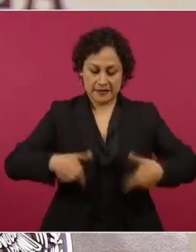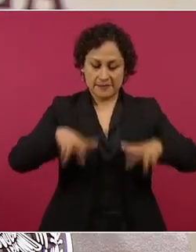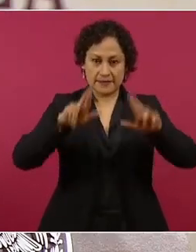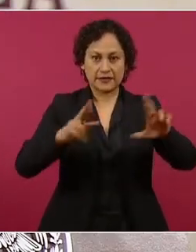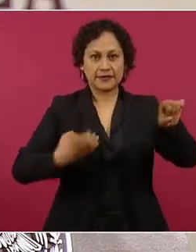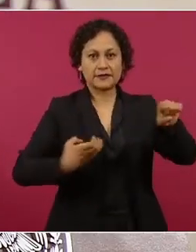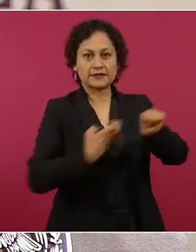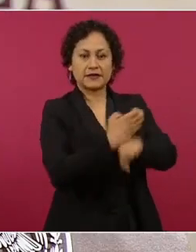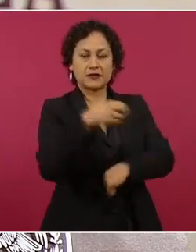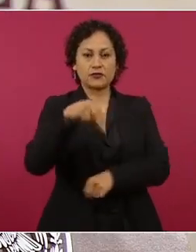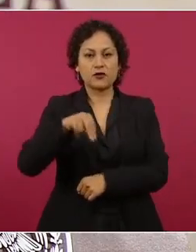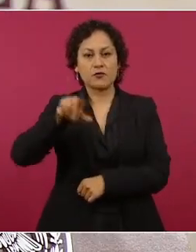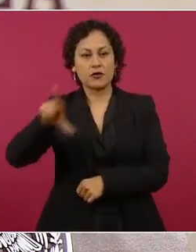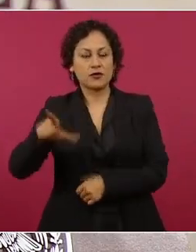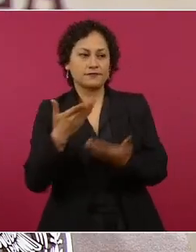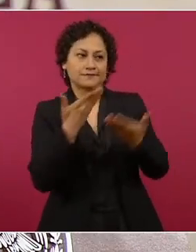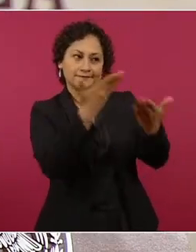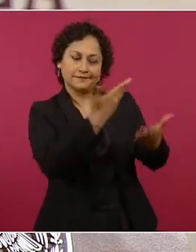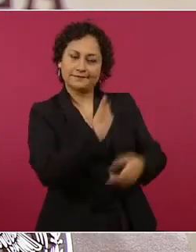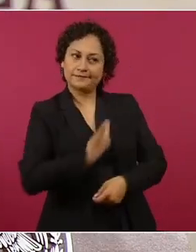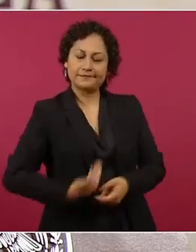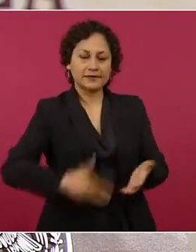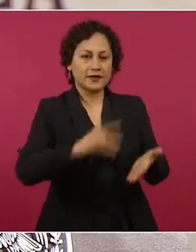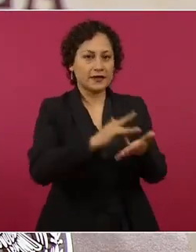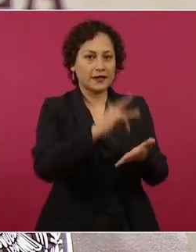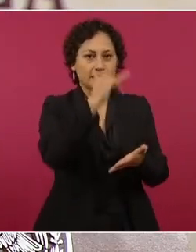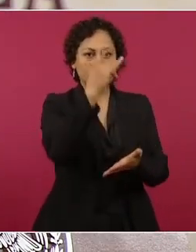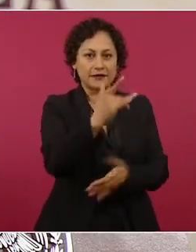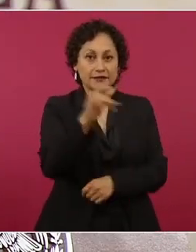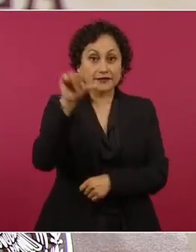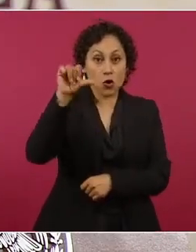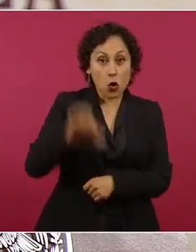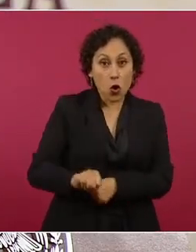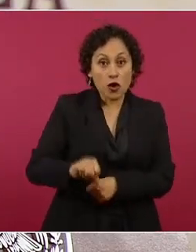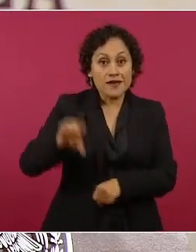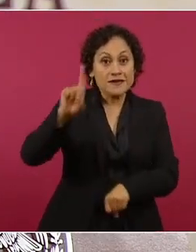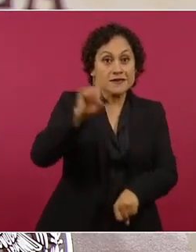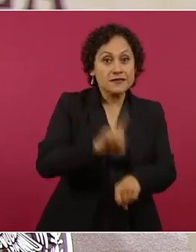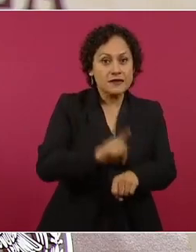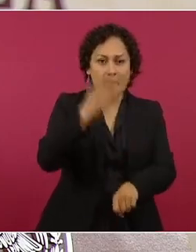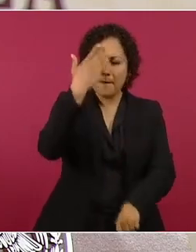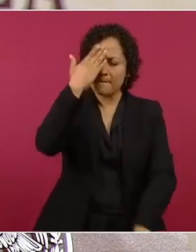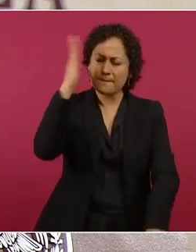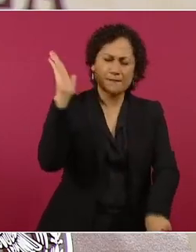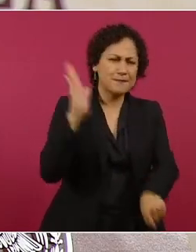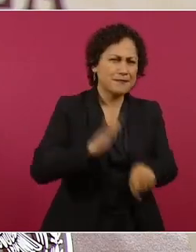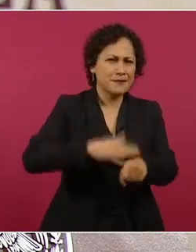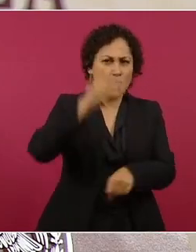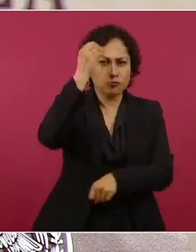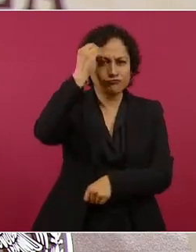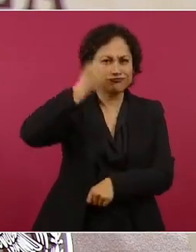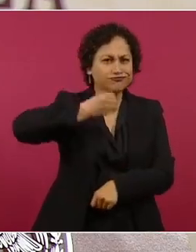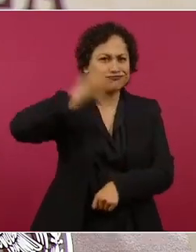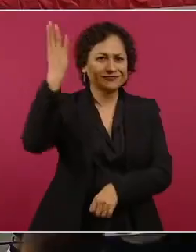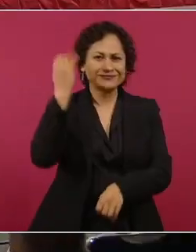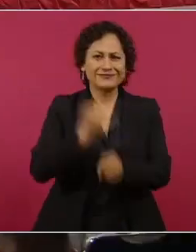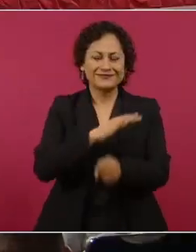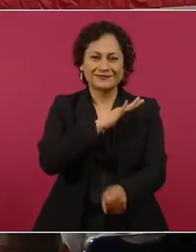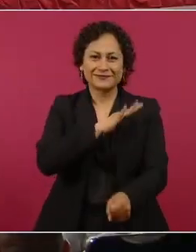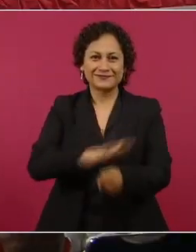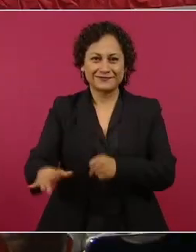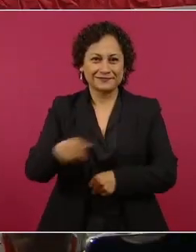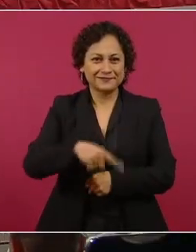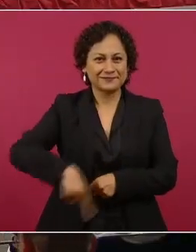presidente, muchas gracias. Para ellos esto va a ser un día inolvidable. Además, Camilo, cumpleaños,